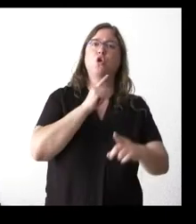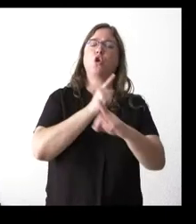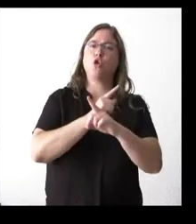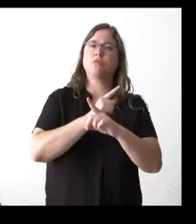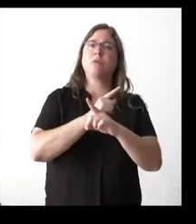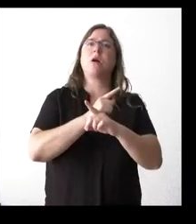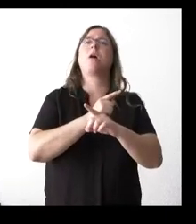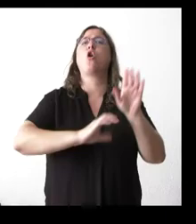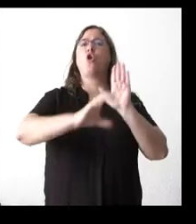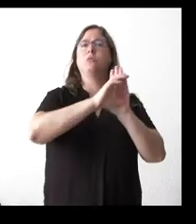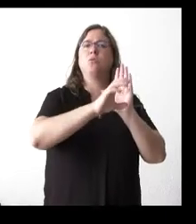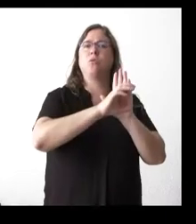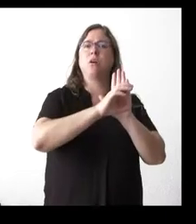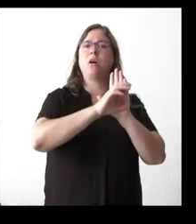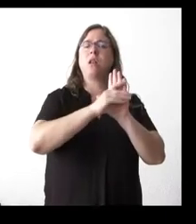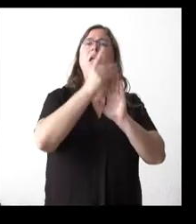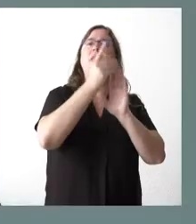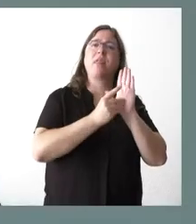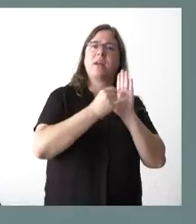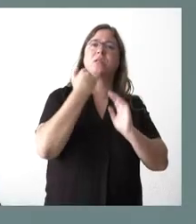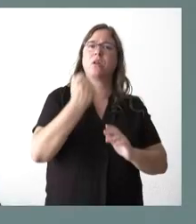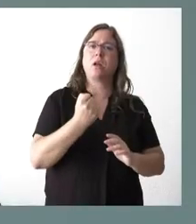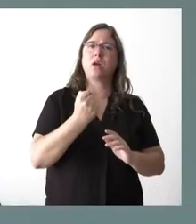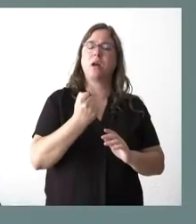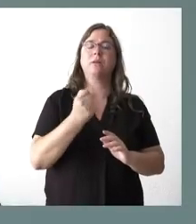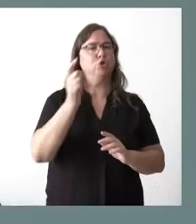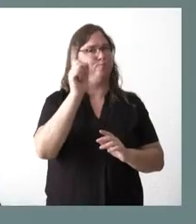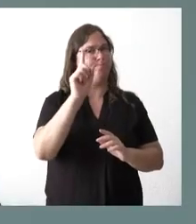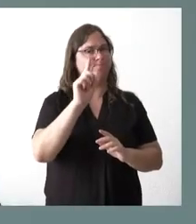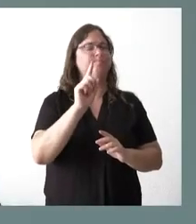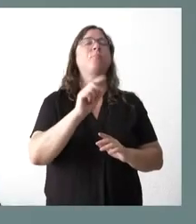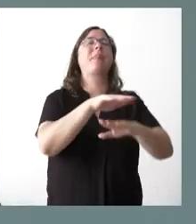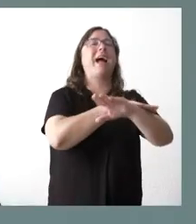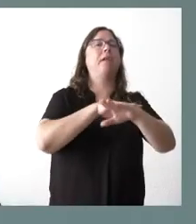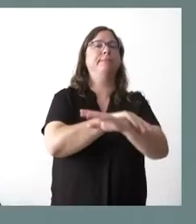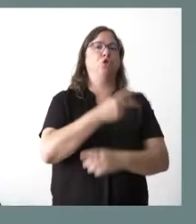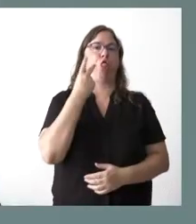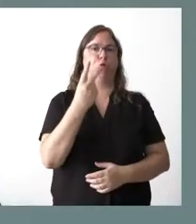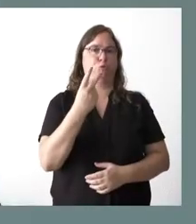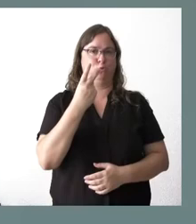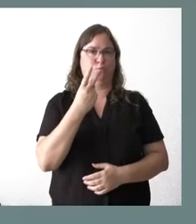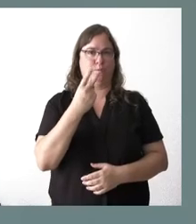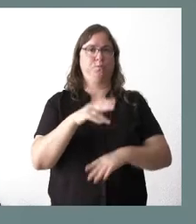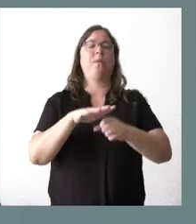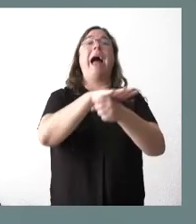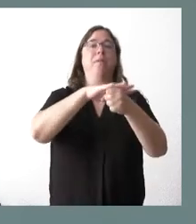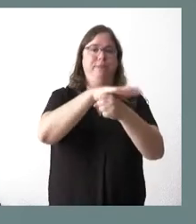decreto de energía y ahorro de energía. No, es que hablamos de dos ámbitos. Primero, el Gobierno tomó